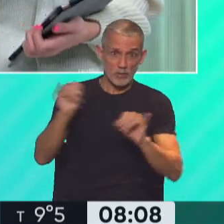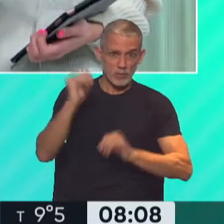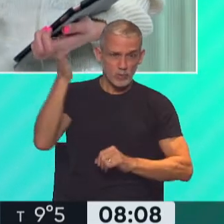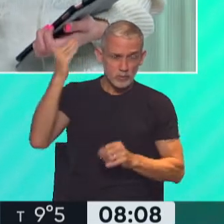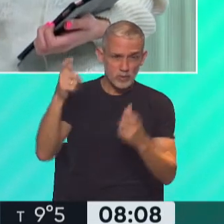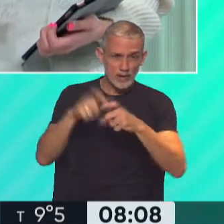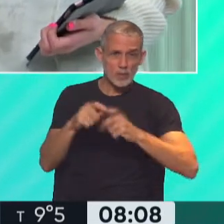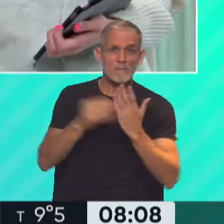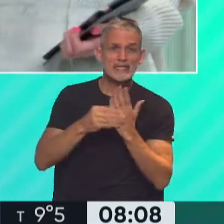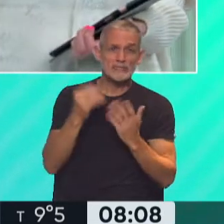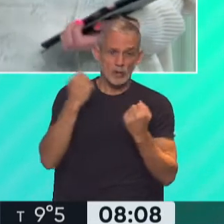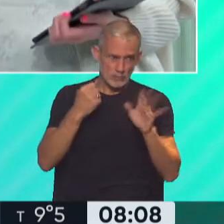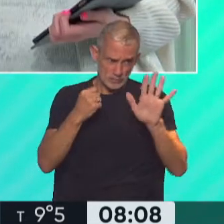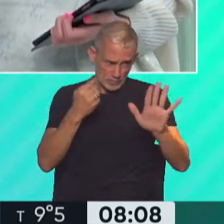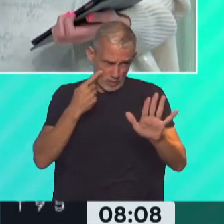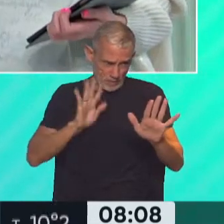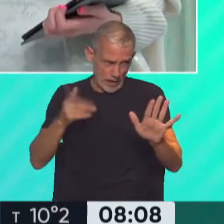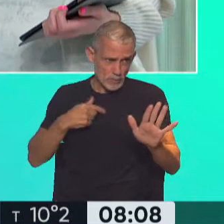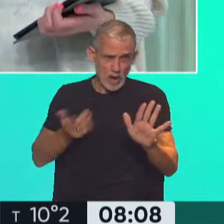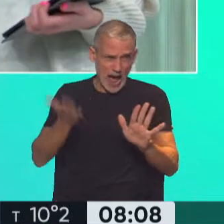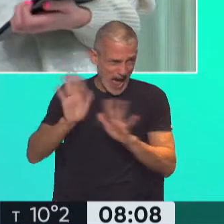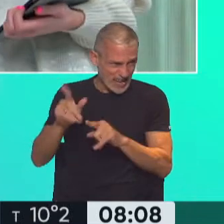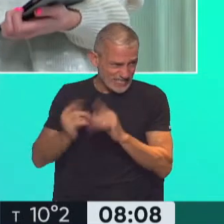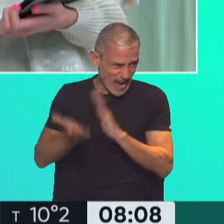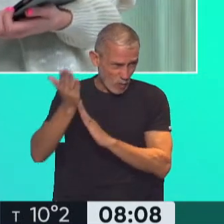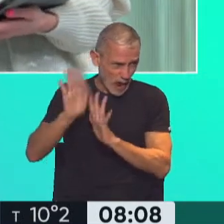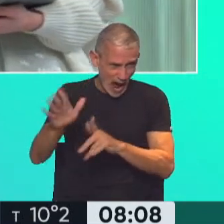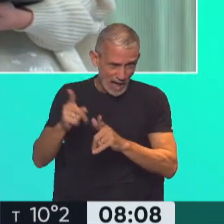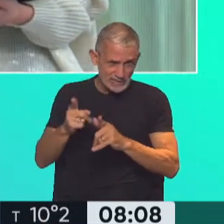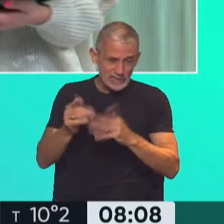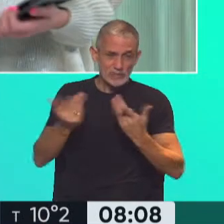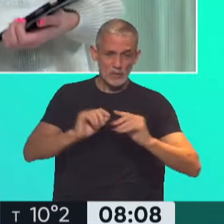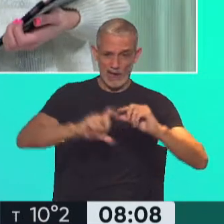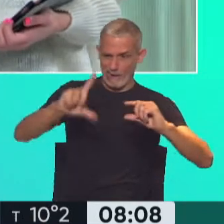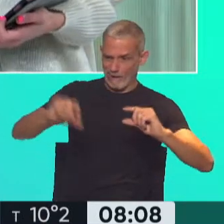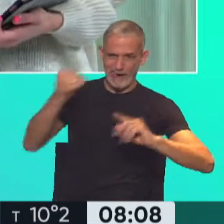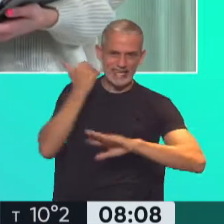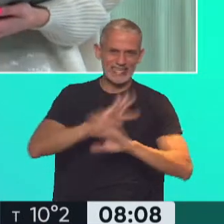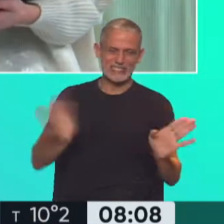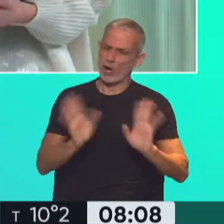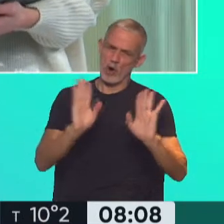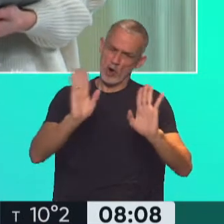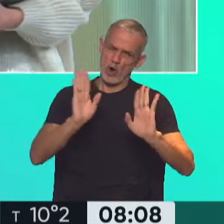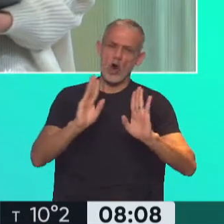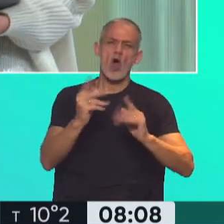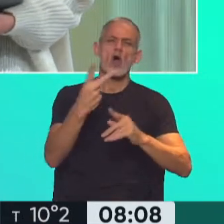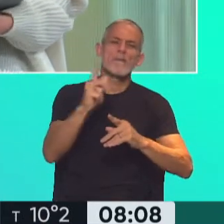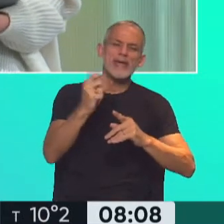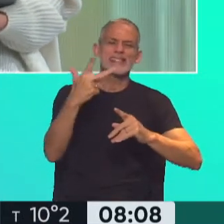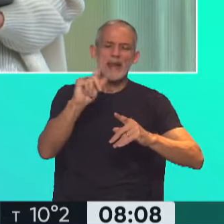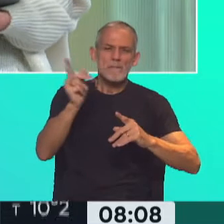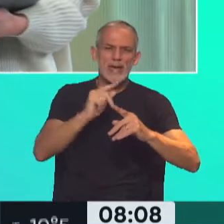públicas al Ministerio de Economía, ojo que no voy a poder aplicar el aumento, la segmentación de un día para otro, me va a tomar un par de meses.